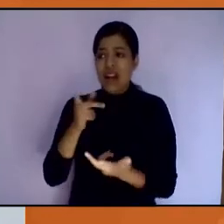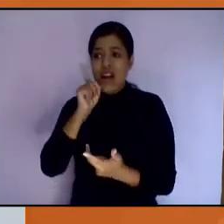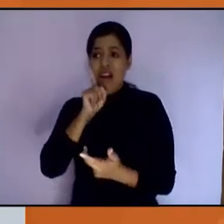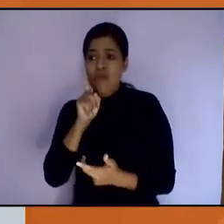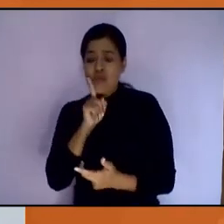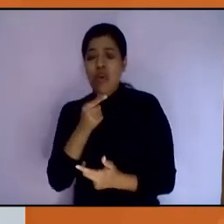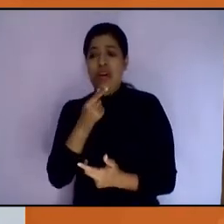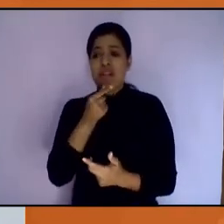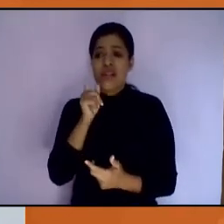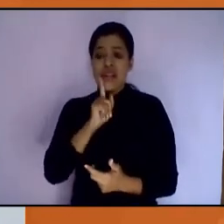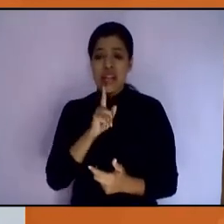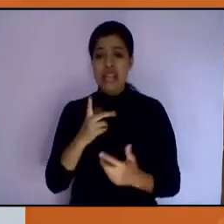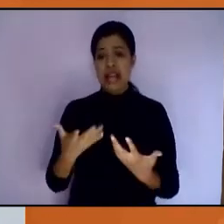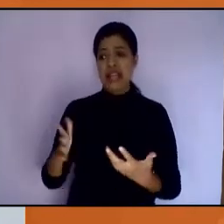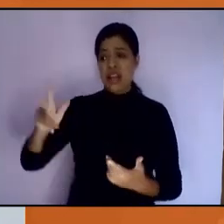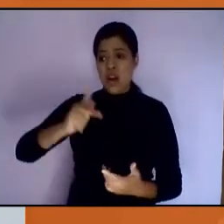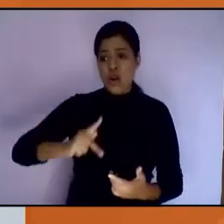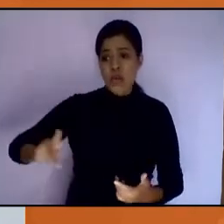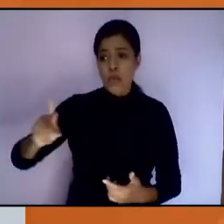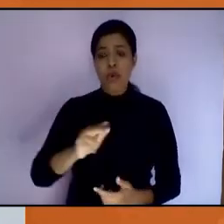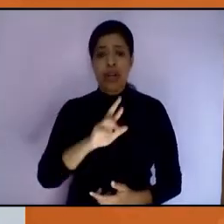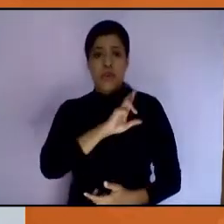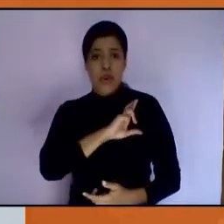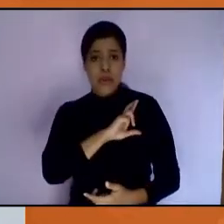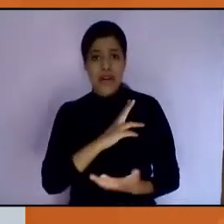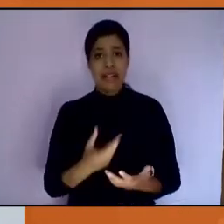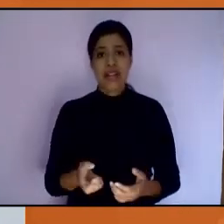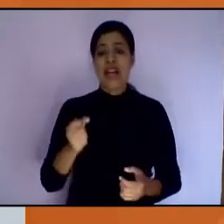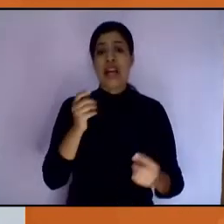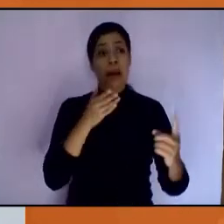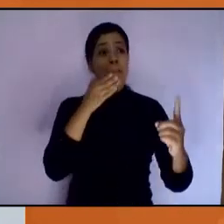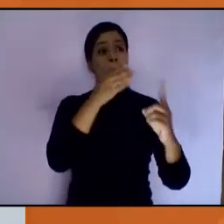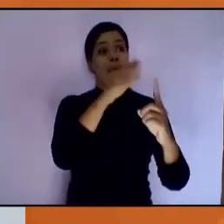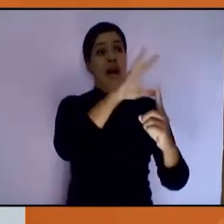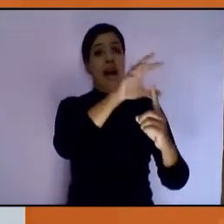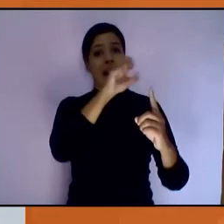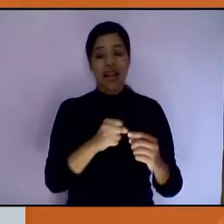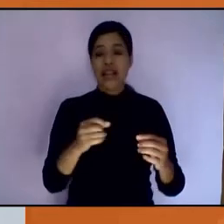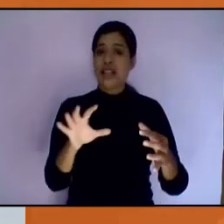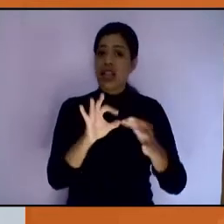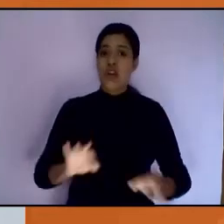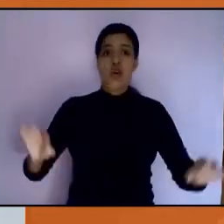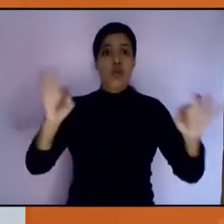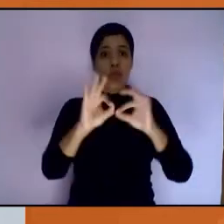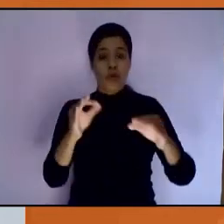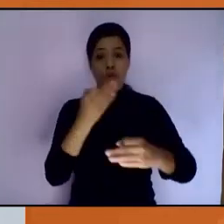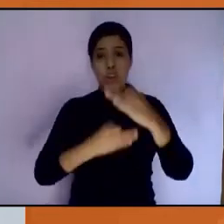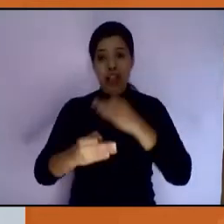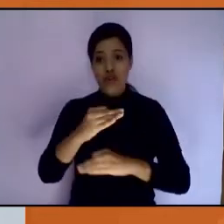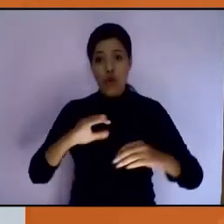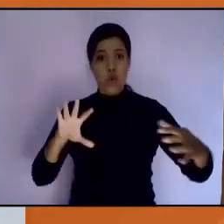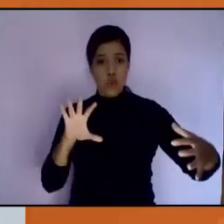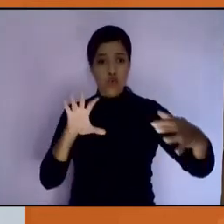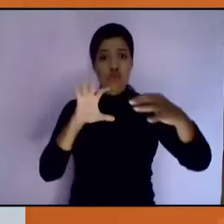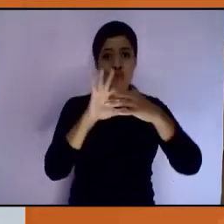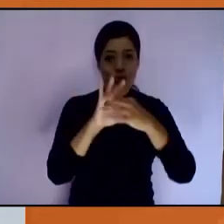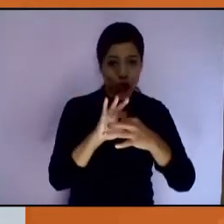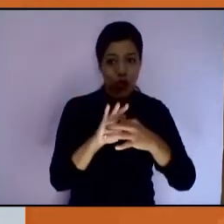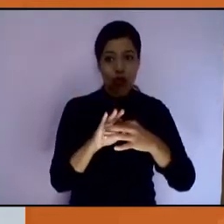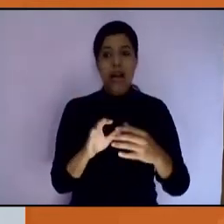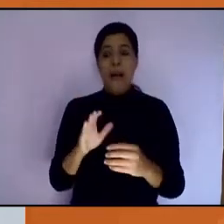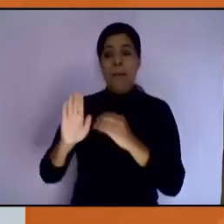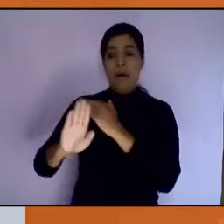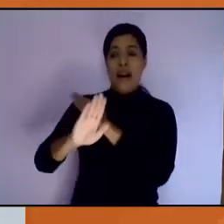Como lo he mencionado, para alcanzarlo es indispensable la coordinación entre los actores públicos y privados que intervienen en la